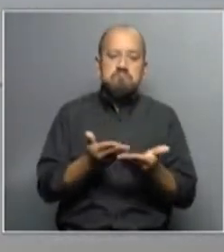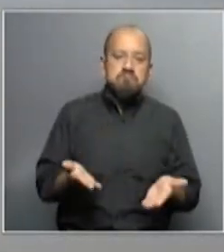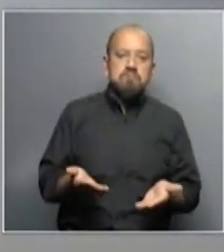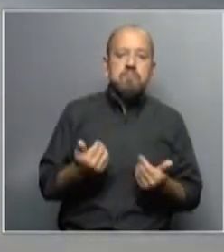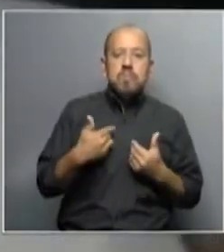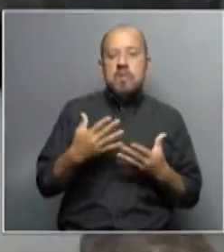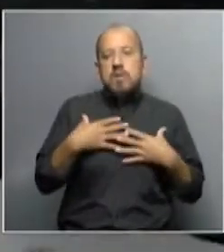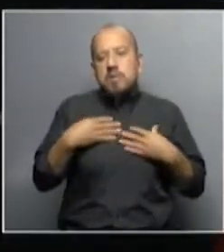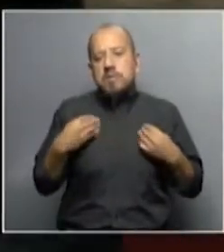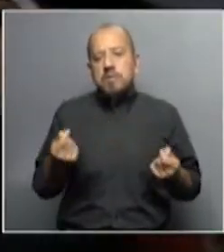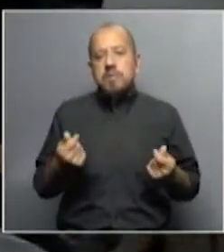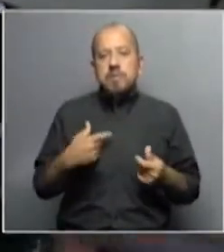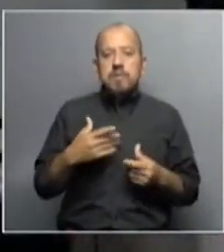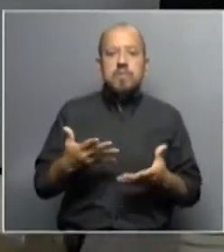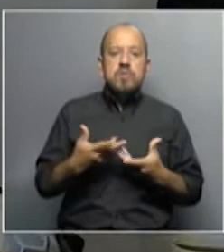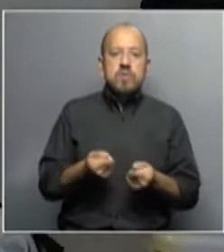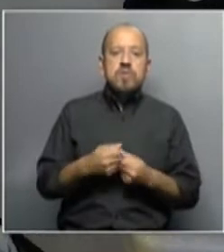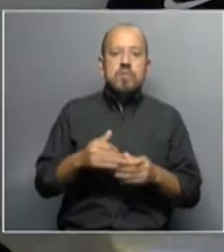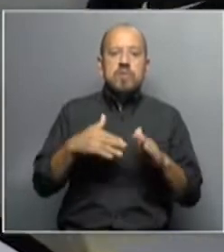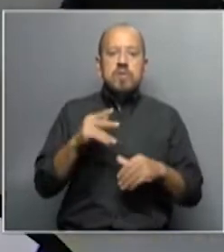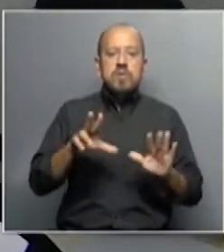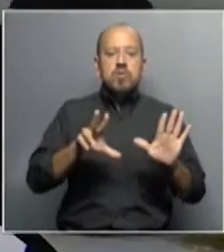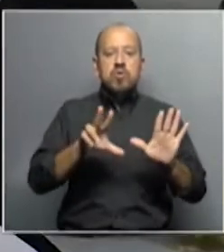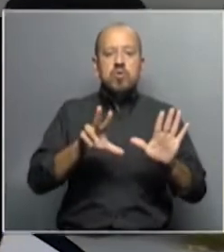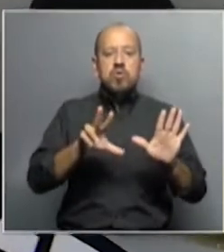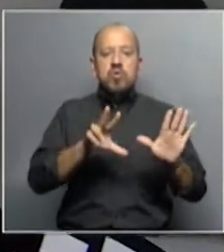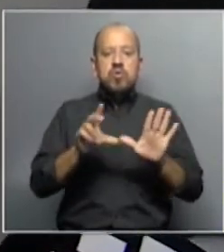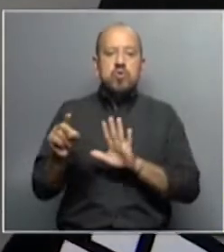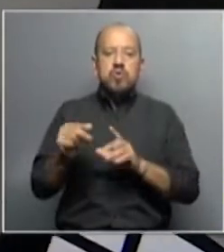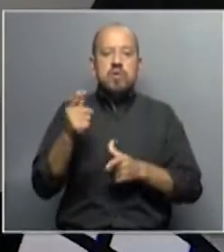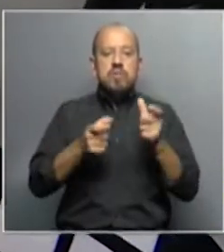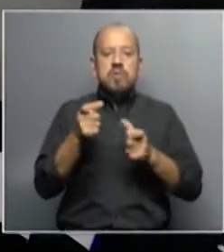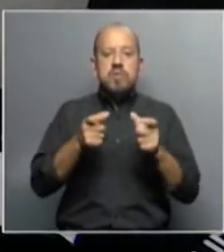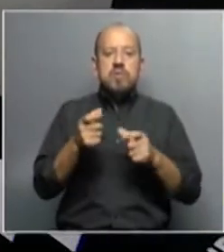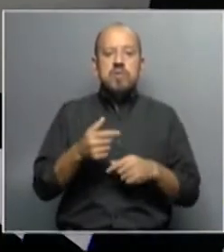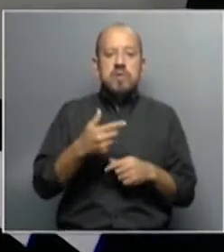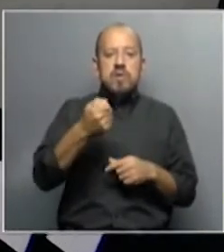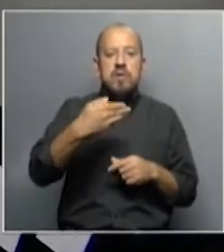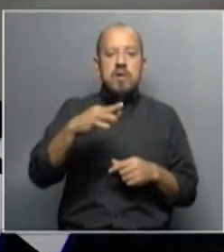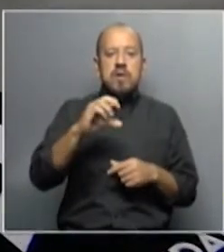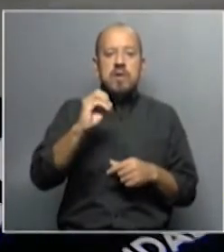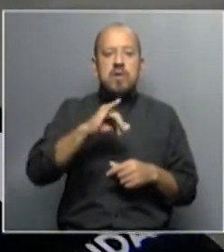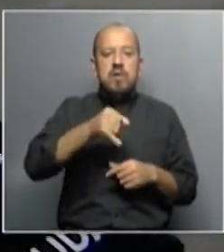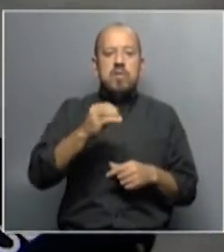estamos ayudando a más de 800 personas, contando la gente del Abrojo que se le da el desayuno,